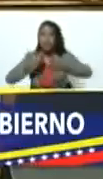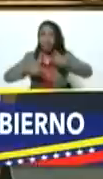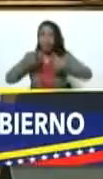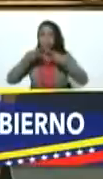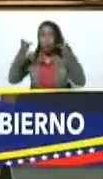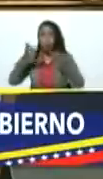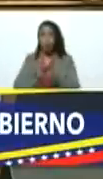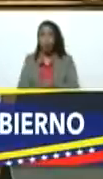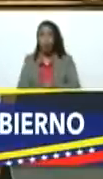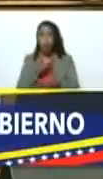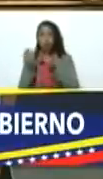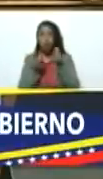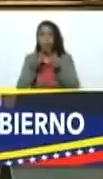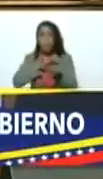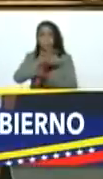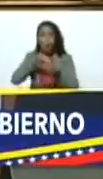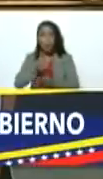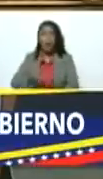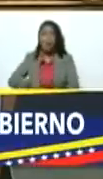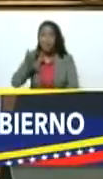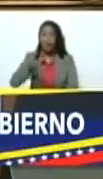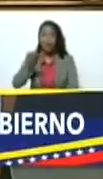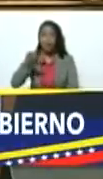como problemas necesarios